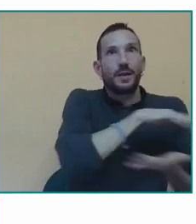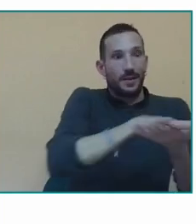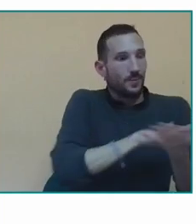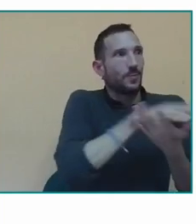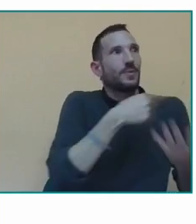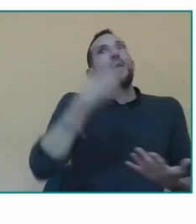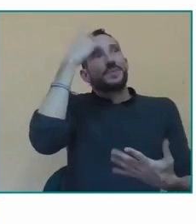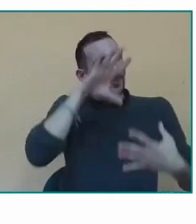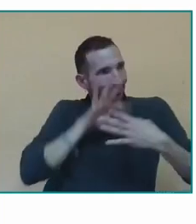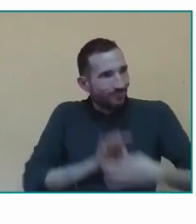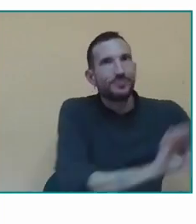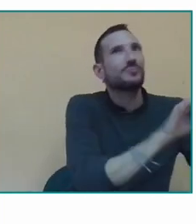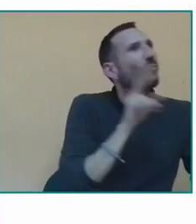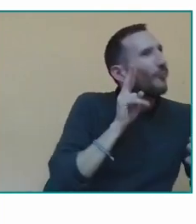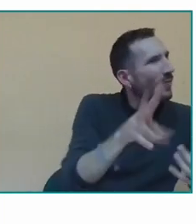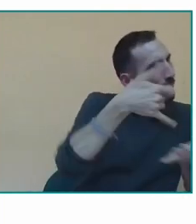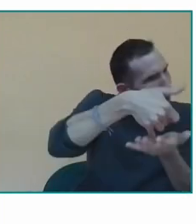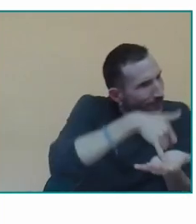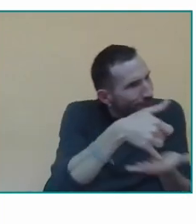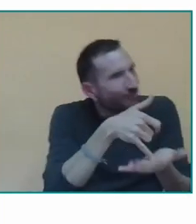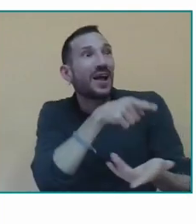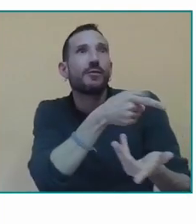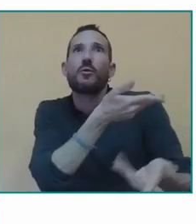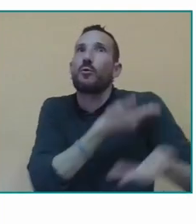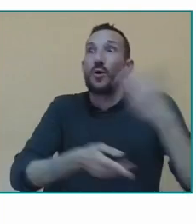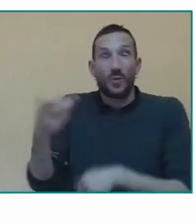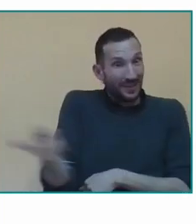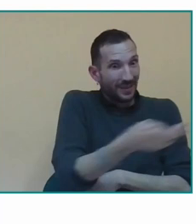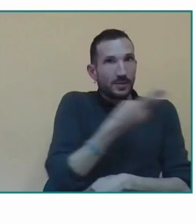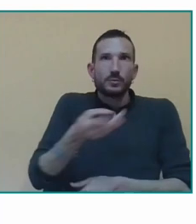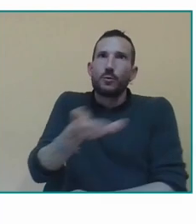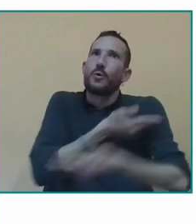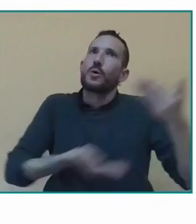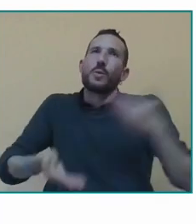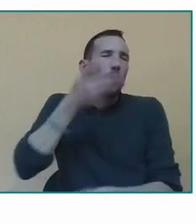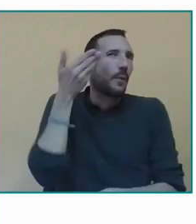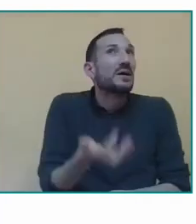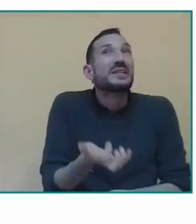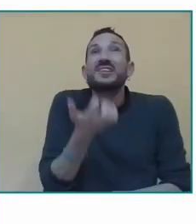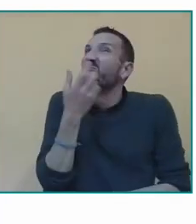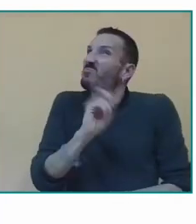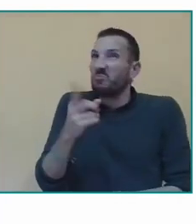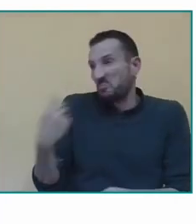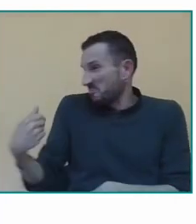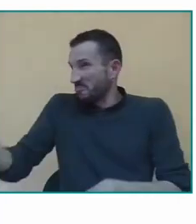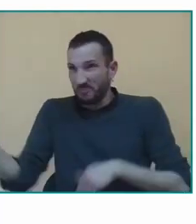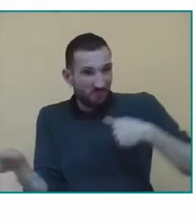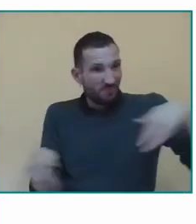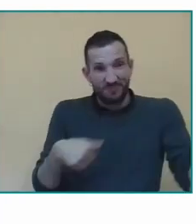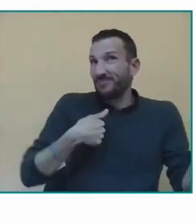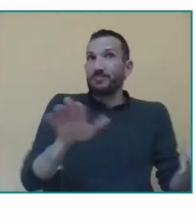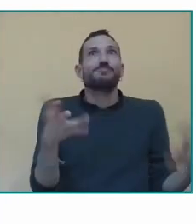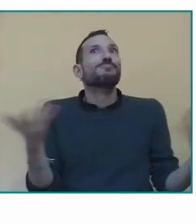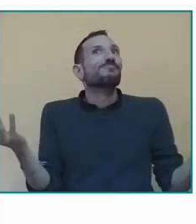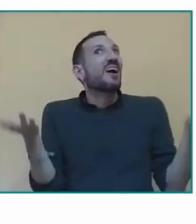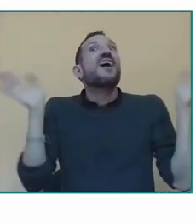pues desde la doctoría también como desde los especialistas en lengua de signos y viendo esas debilidades o esas dificultades